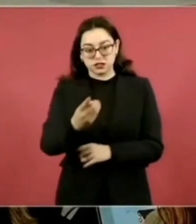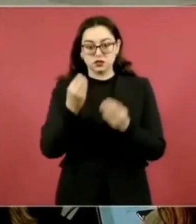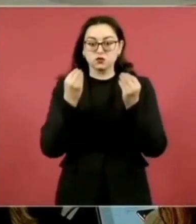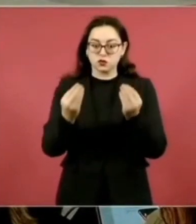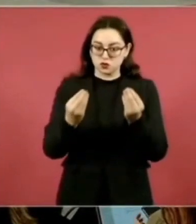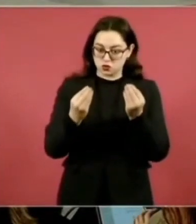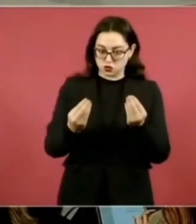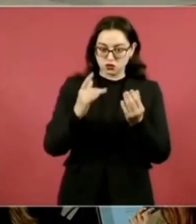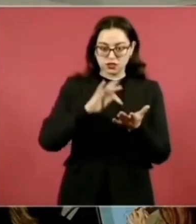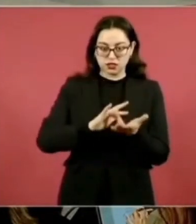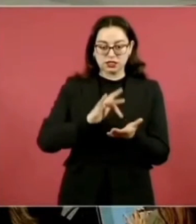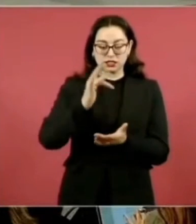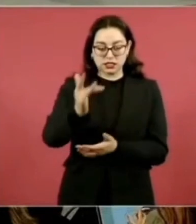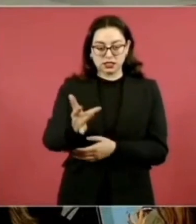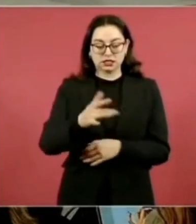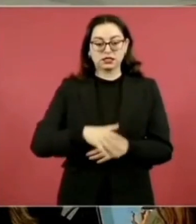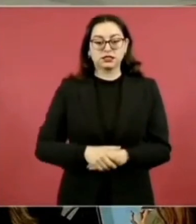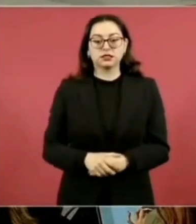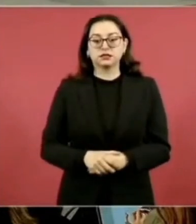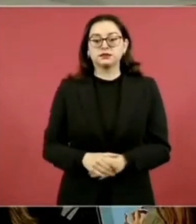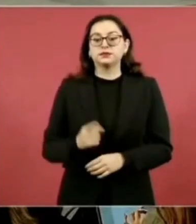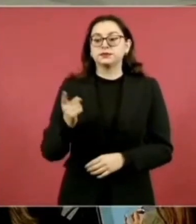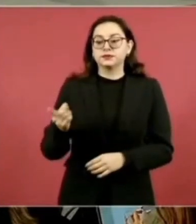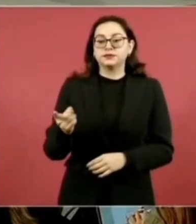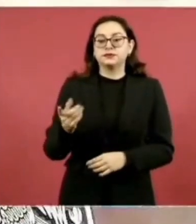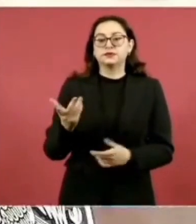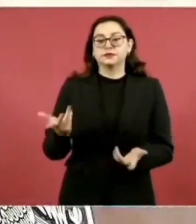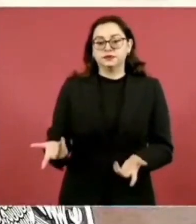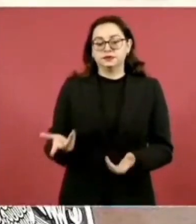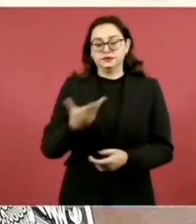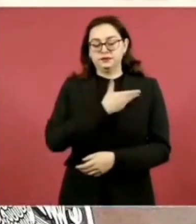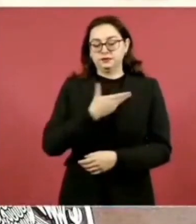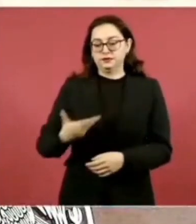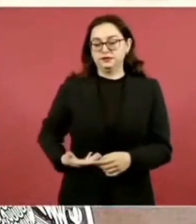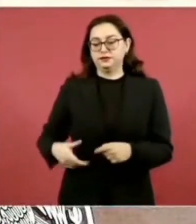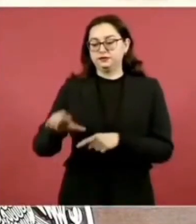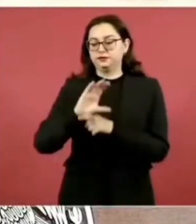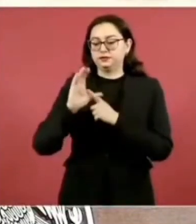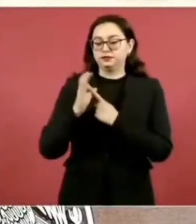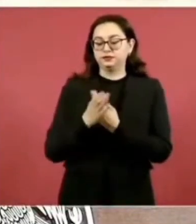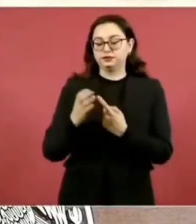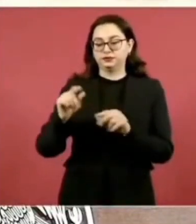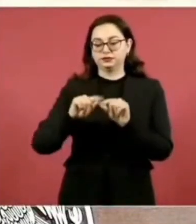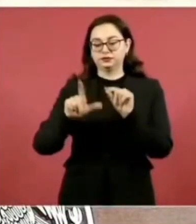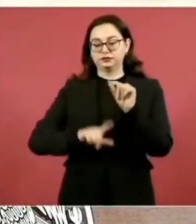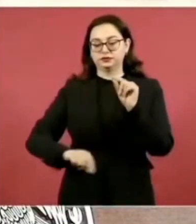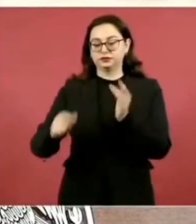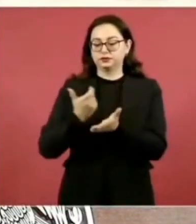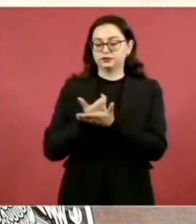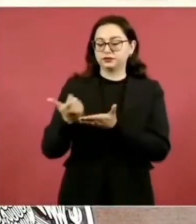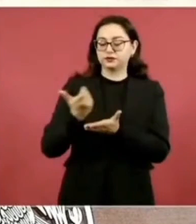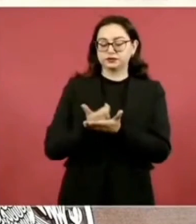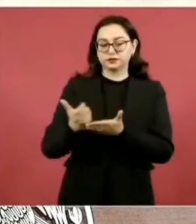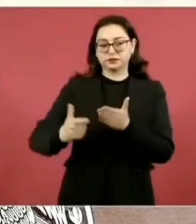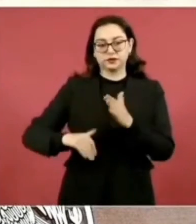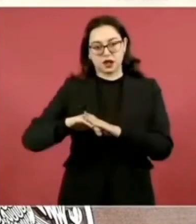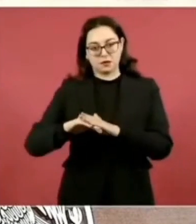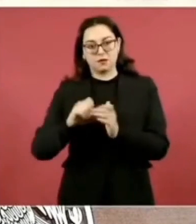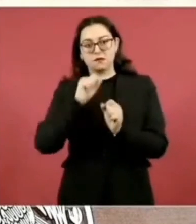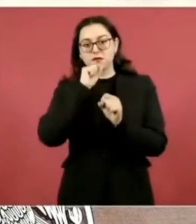el presidente, al presidente de la Comisión Nacional de Salarios Mínimos y a todo el equipo, Luis Munguía, por estar